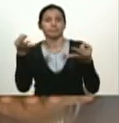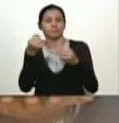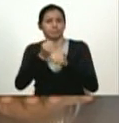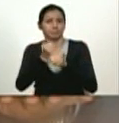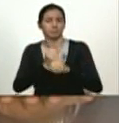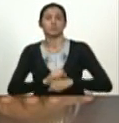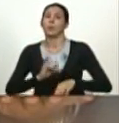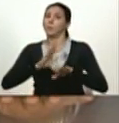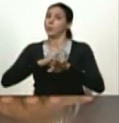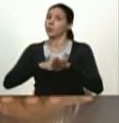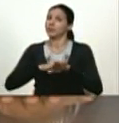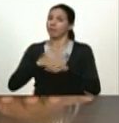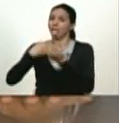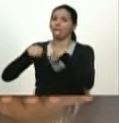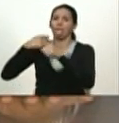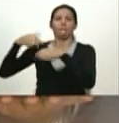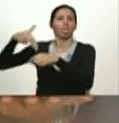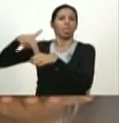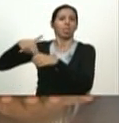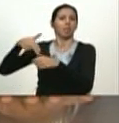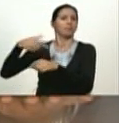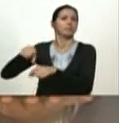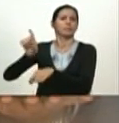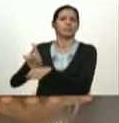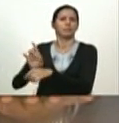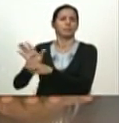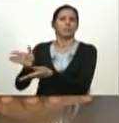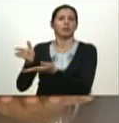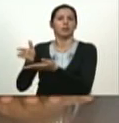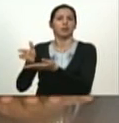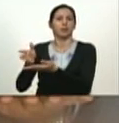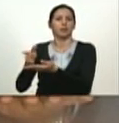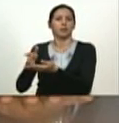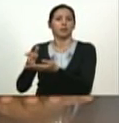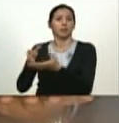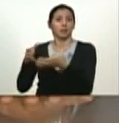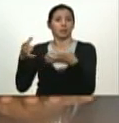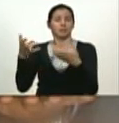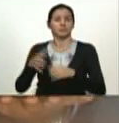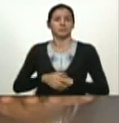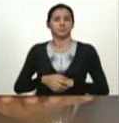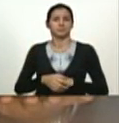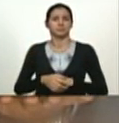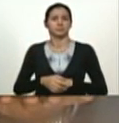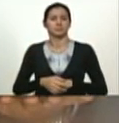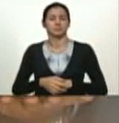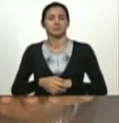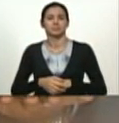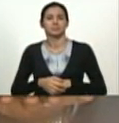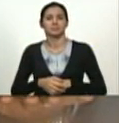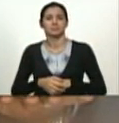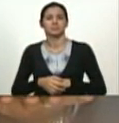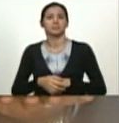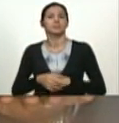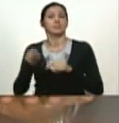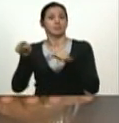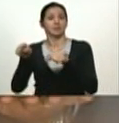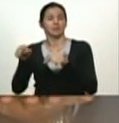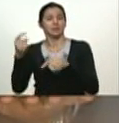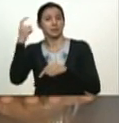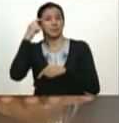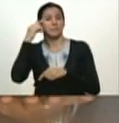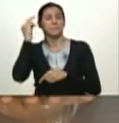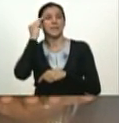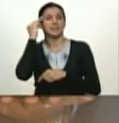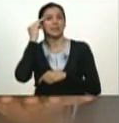porque el rentismo petrolero no solo lo tiene la llamada burguesía parasitaria el rentismo petrolero está en la cabeza de mucha